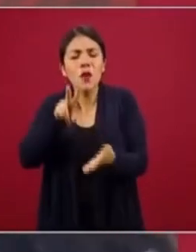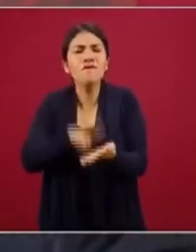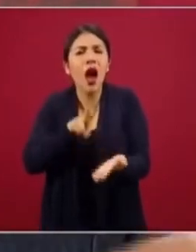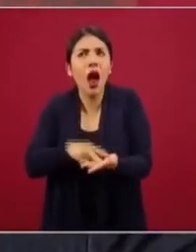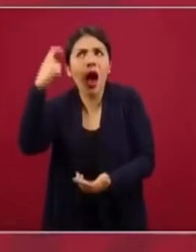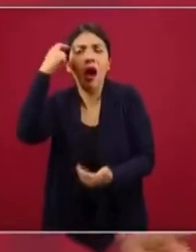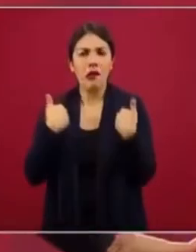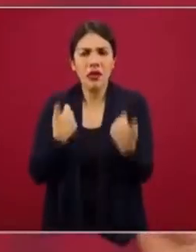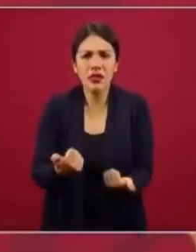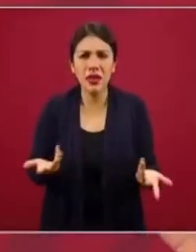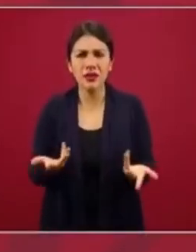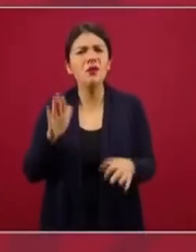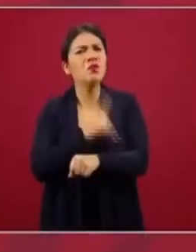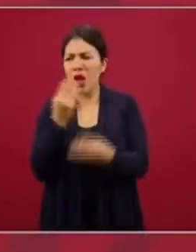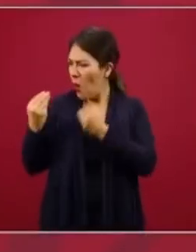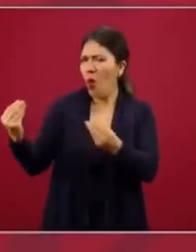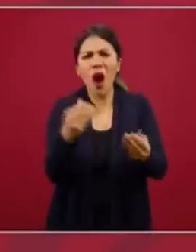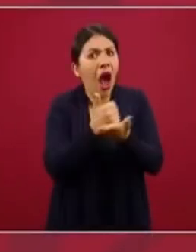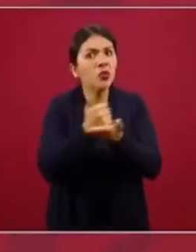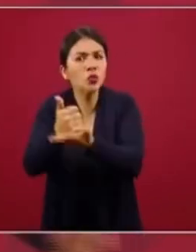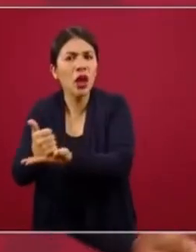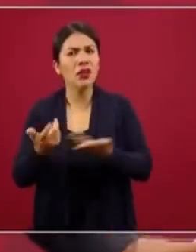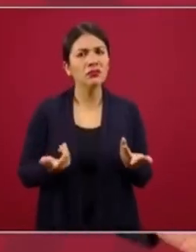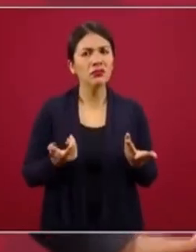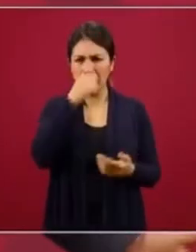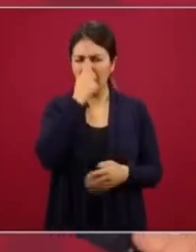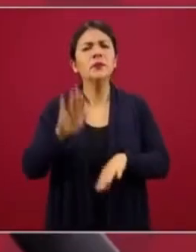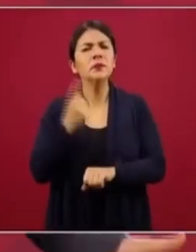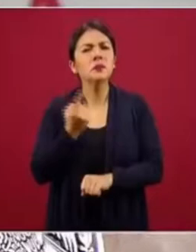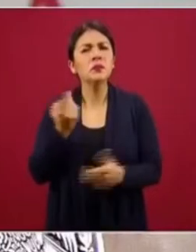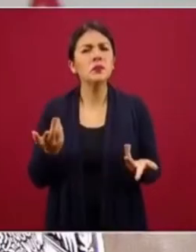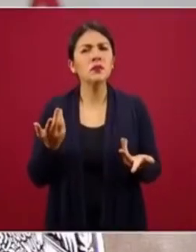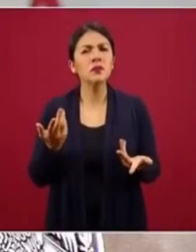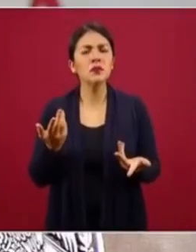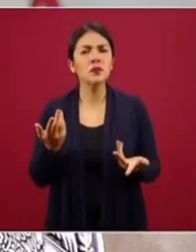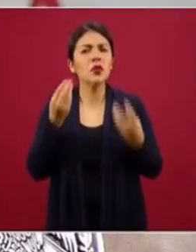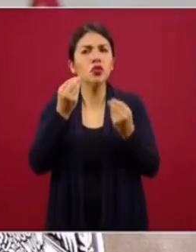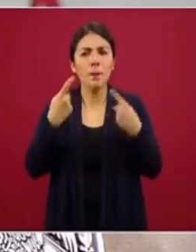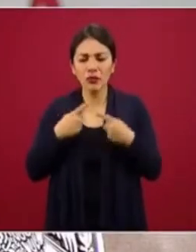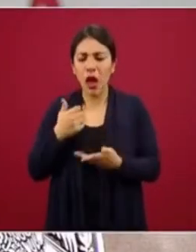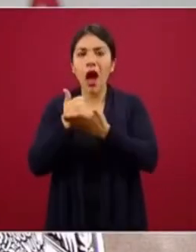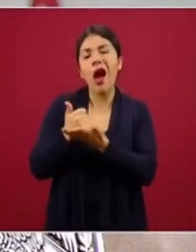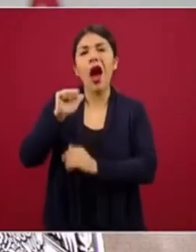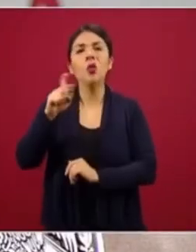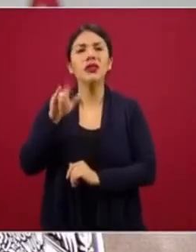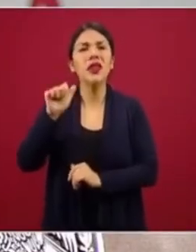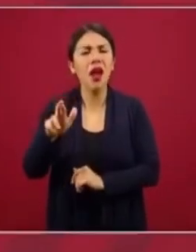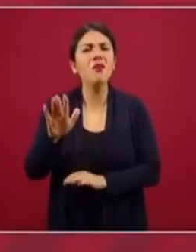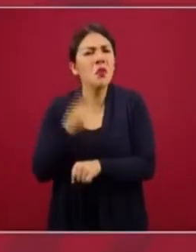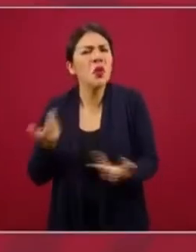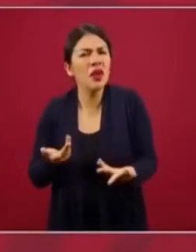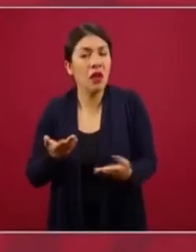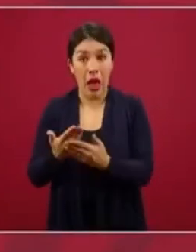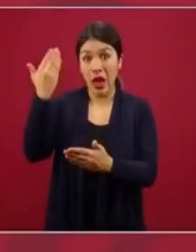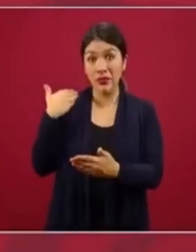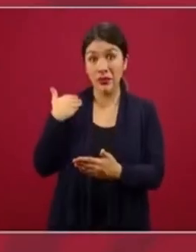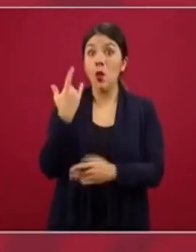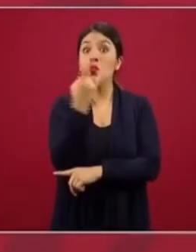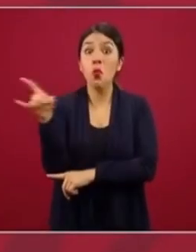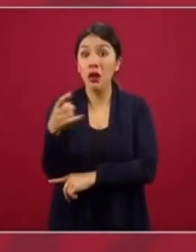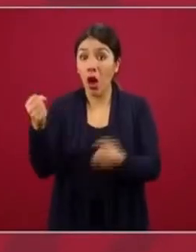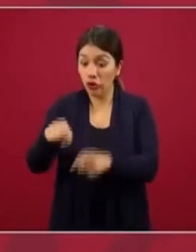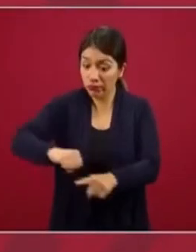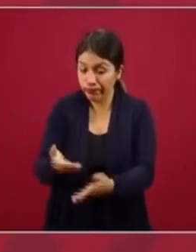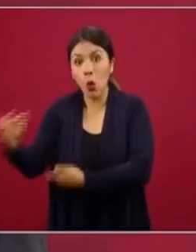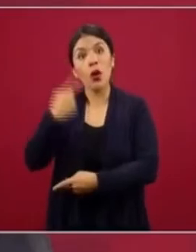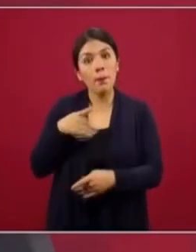¿Por qué tantos ayudantes? ¿Por qué tantos auxiliares? Es que antes, hasta para que les abrieran la puerta